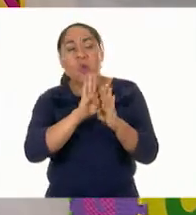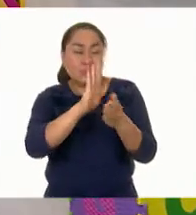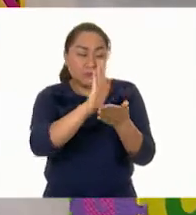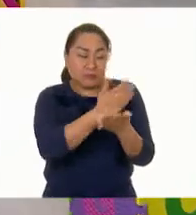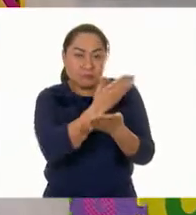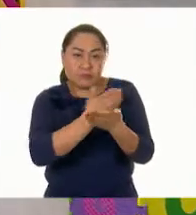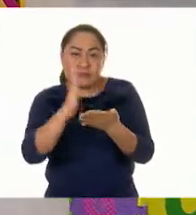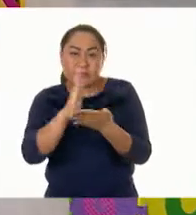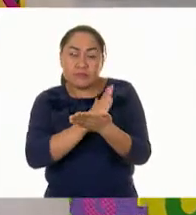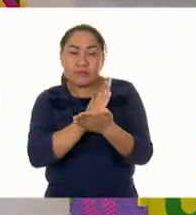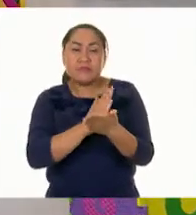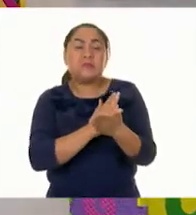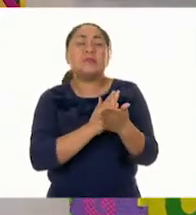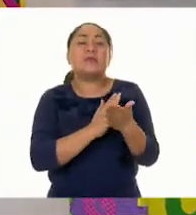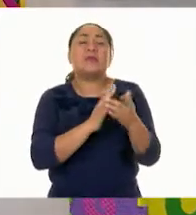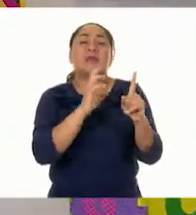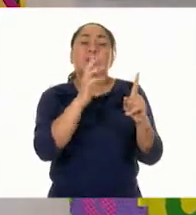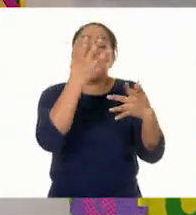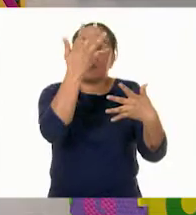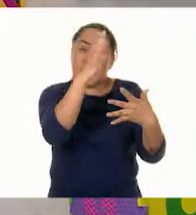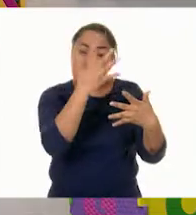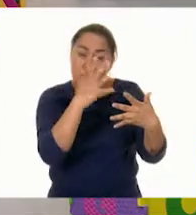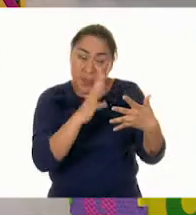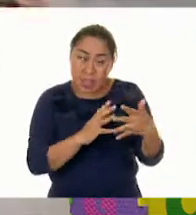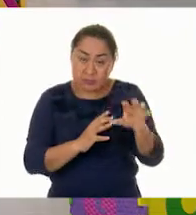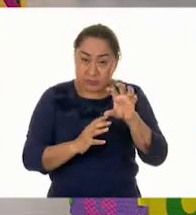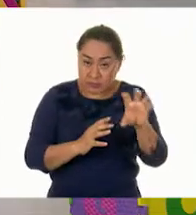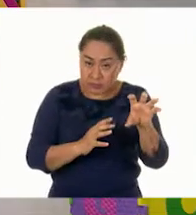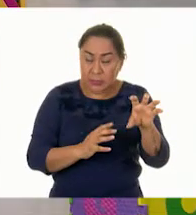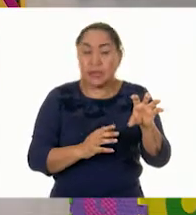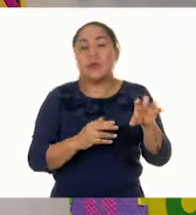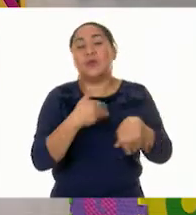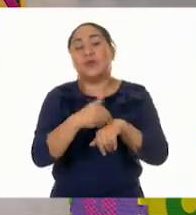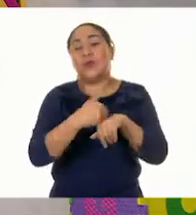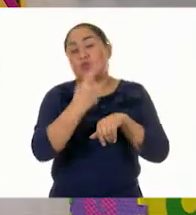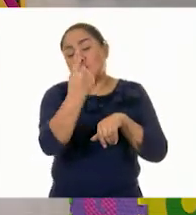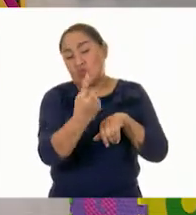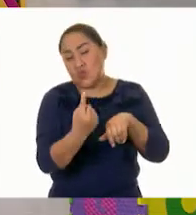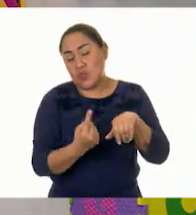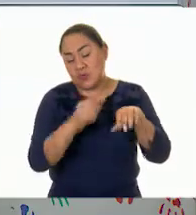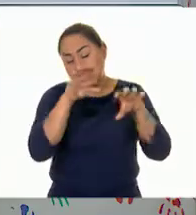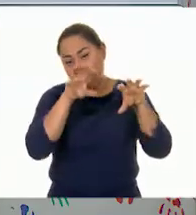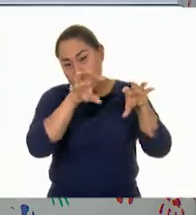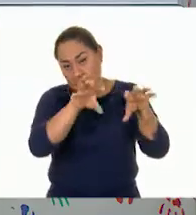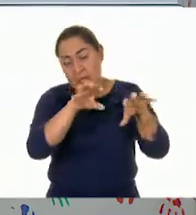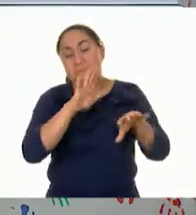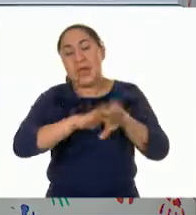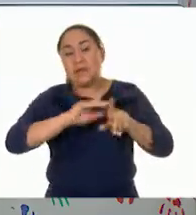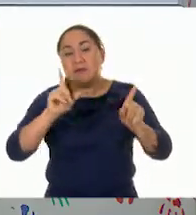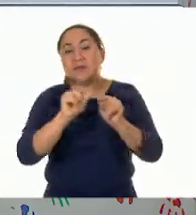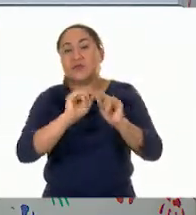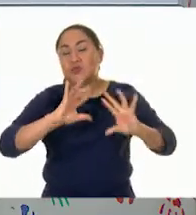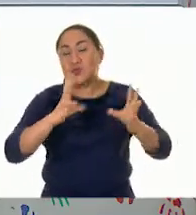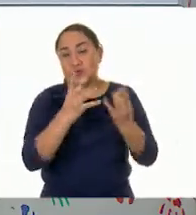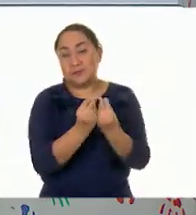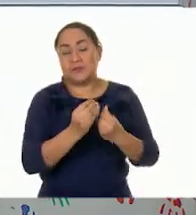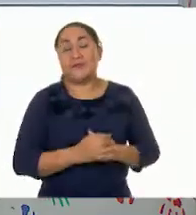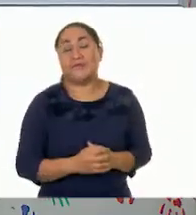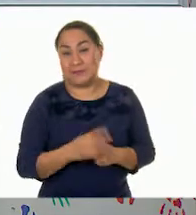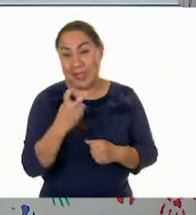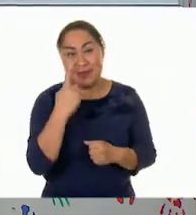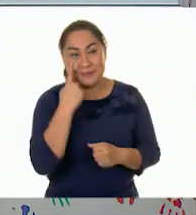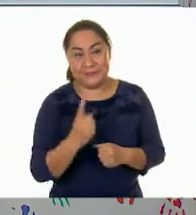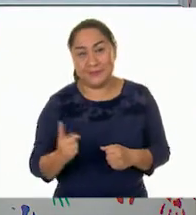unidades para después ya poderlas sumar de una forma más sencilla. Así es. Entonces, ya tenemos nuestro